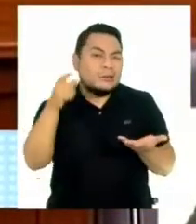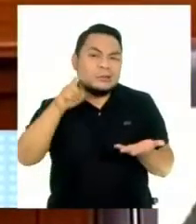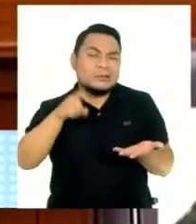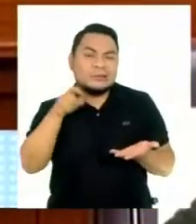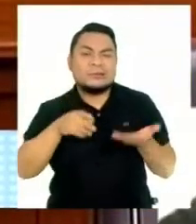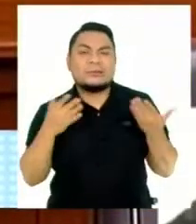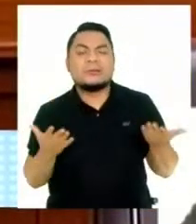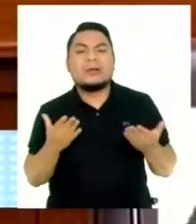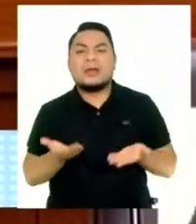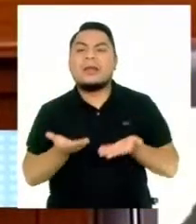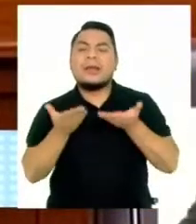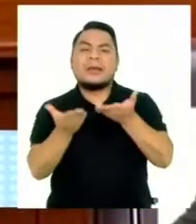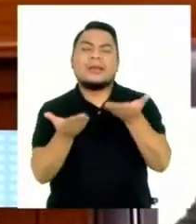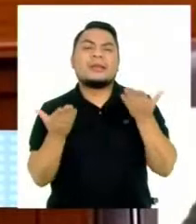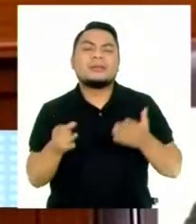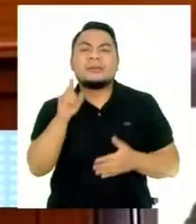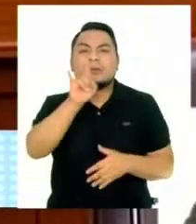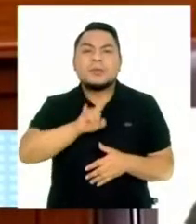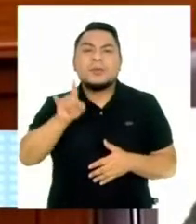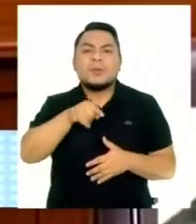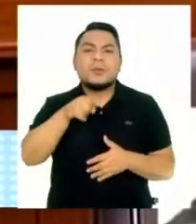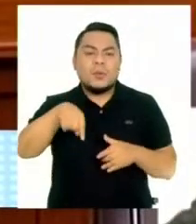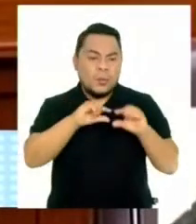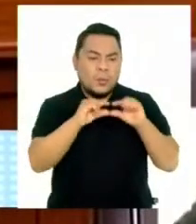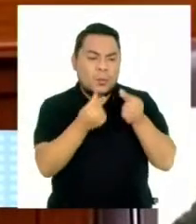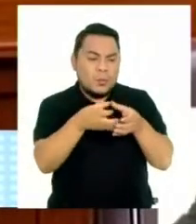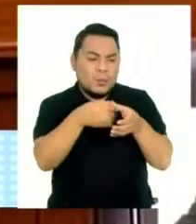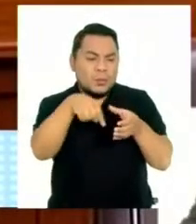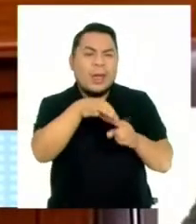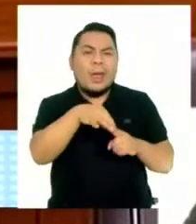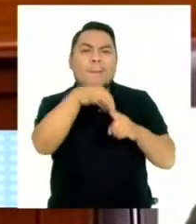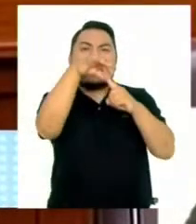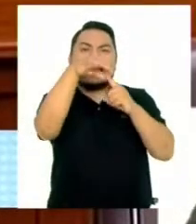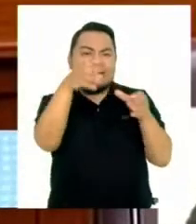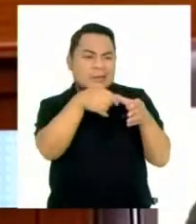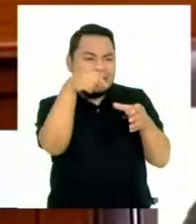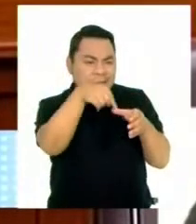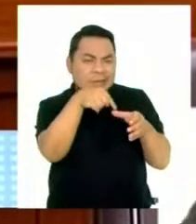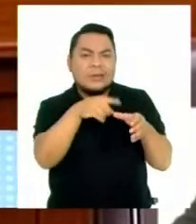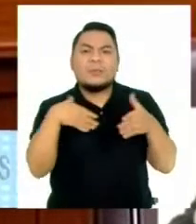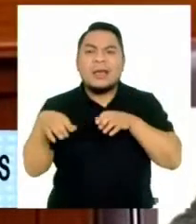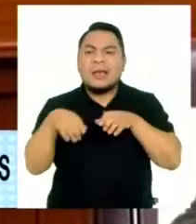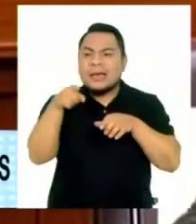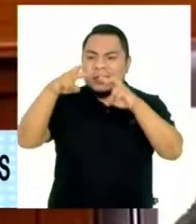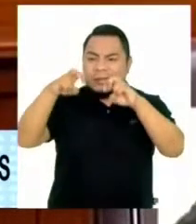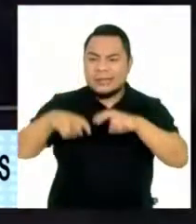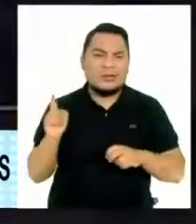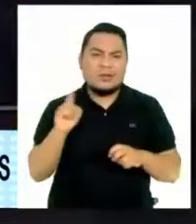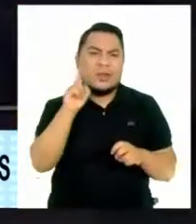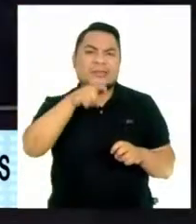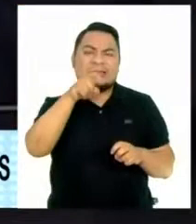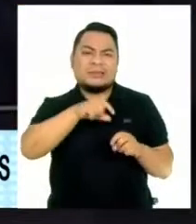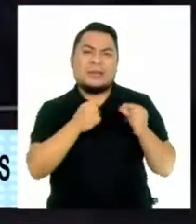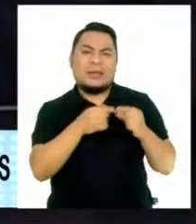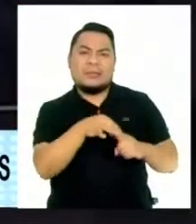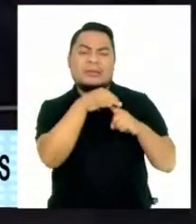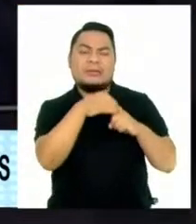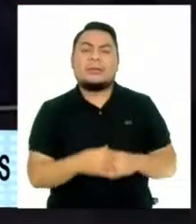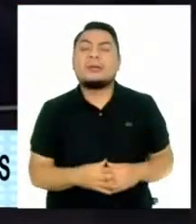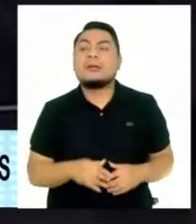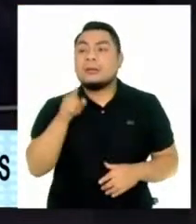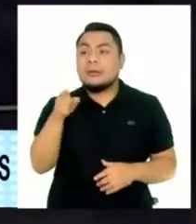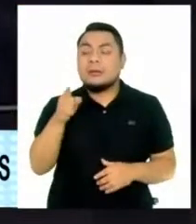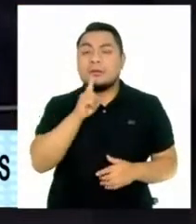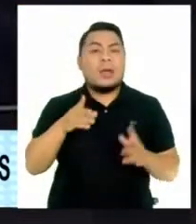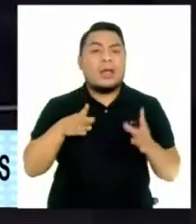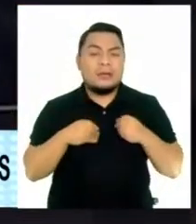de generar el uso de una comisión para poder hacer ese tipo de estudios. De otro lado, no